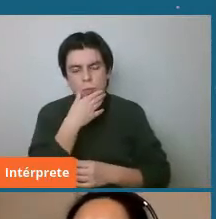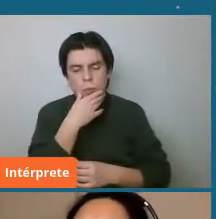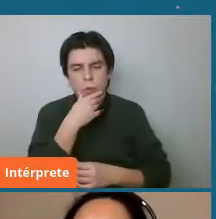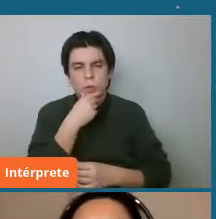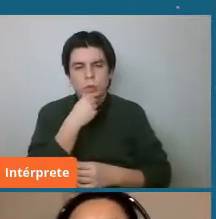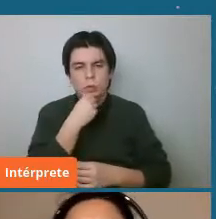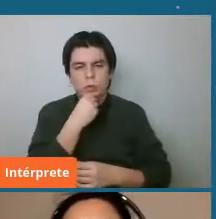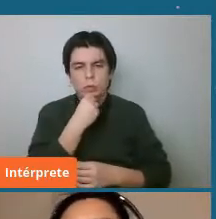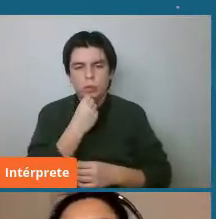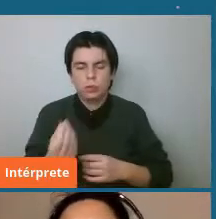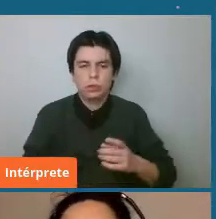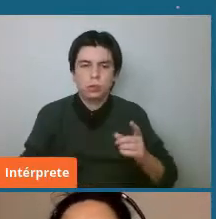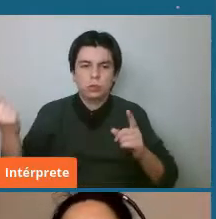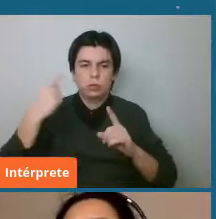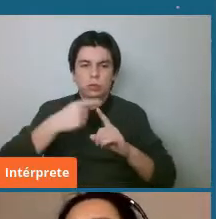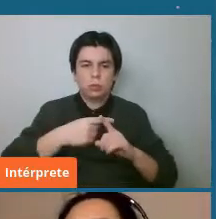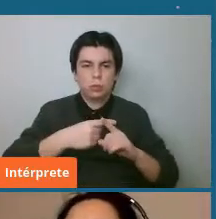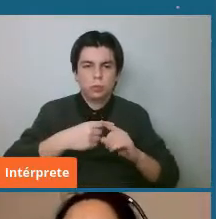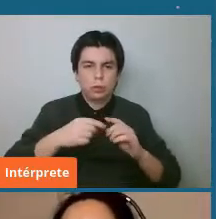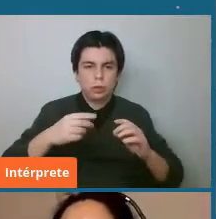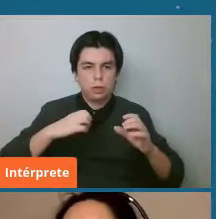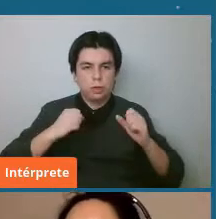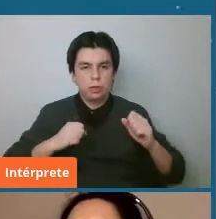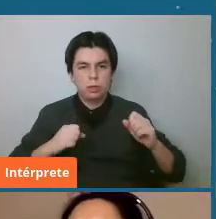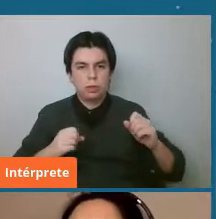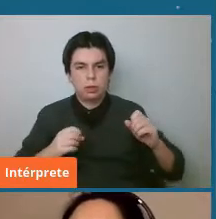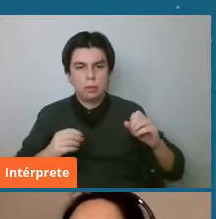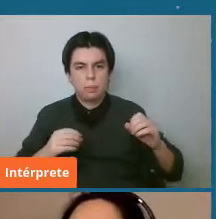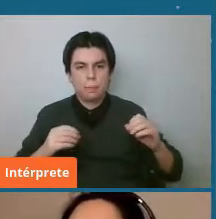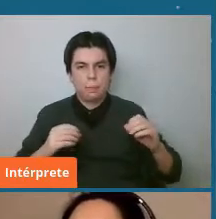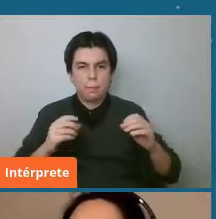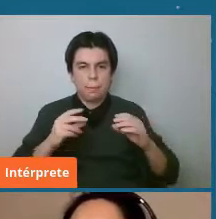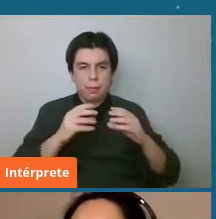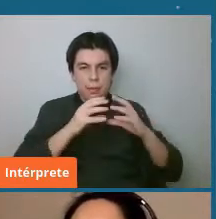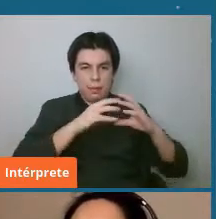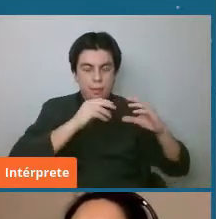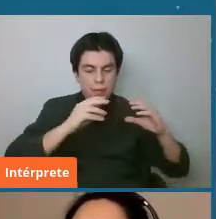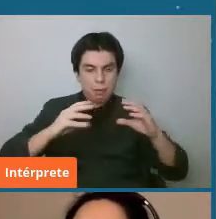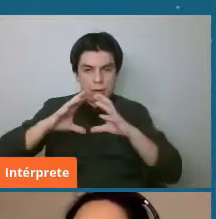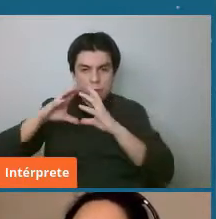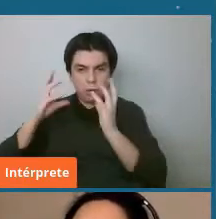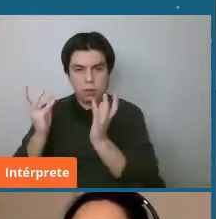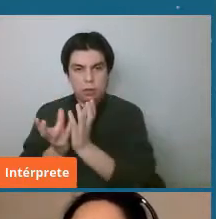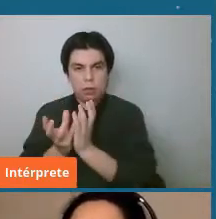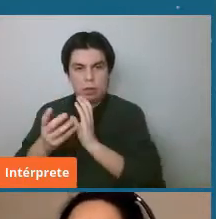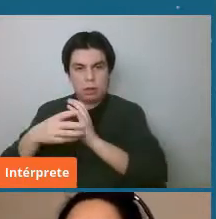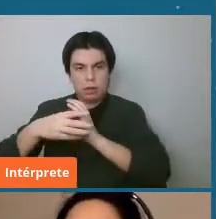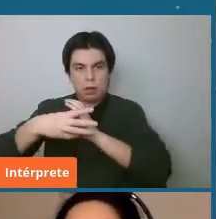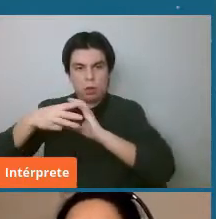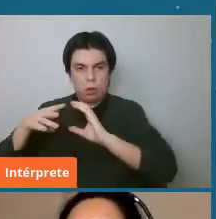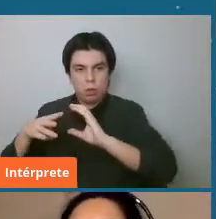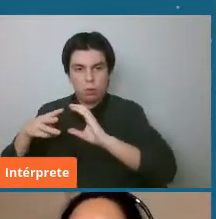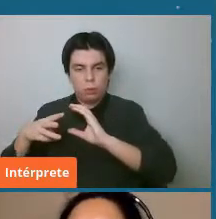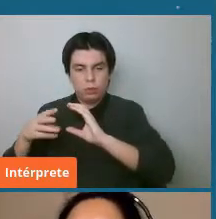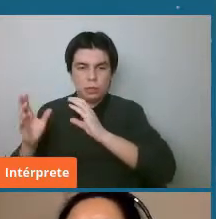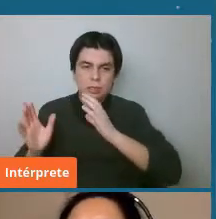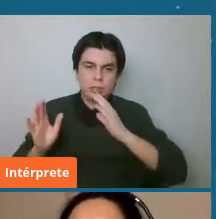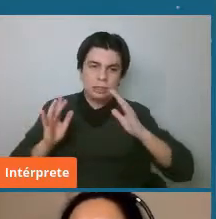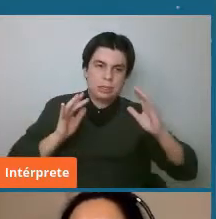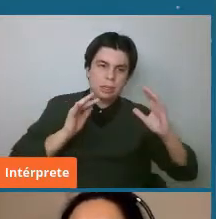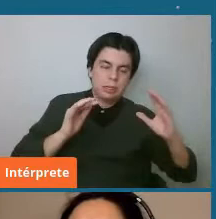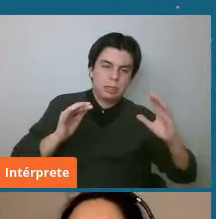la de la migración planetaria donde entonces los planetas de júpiter y saturno se acercan hacia el sol